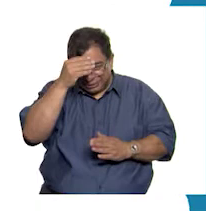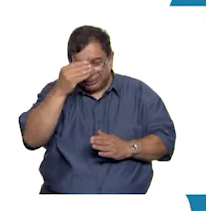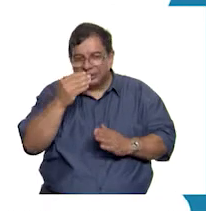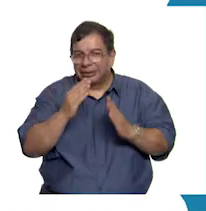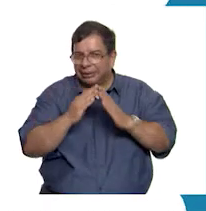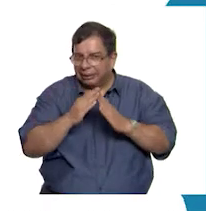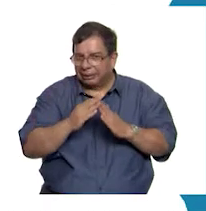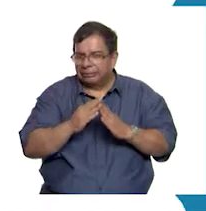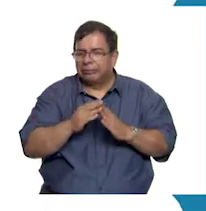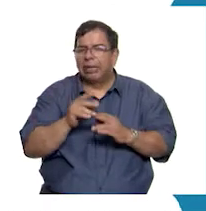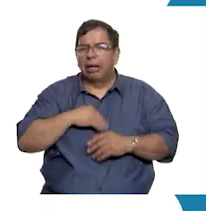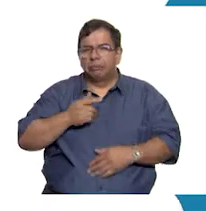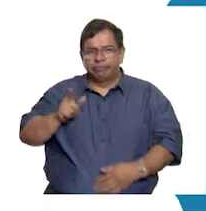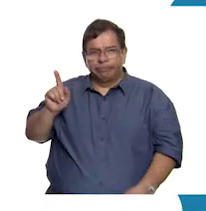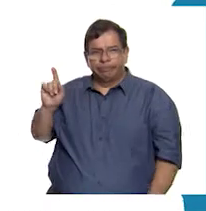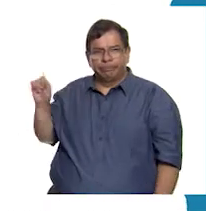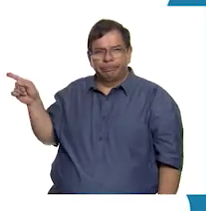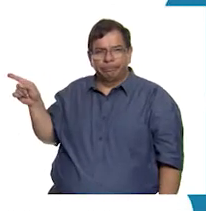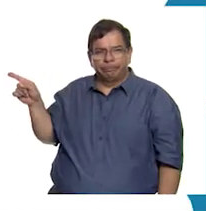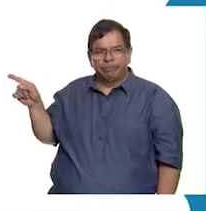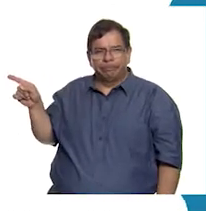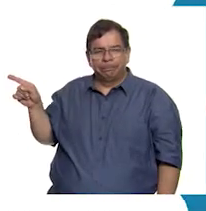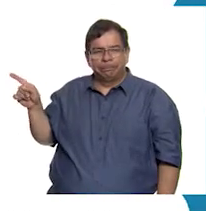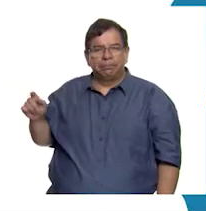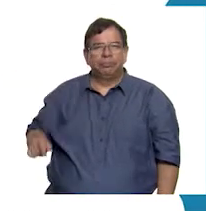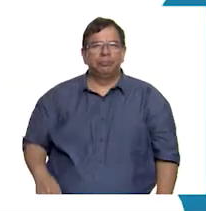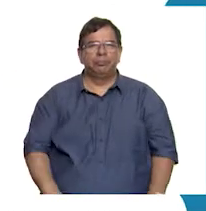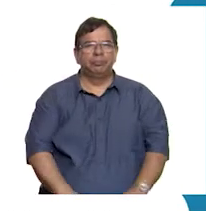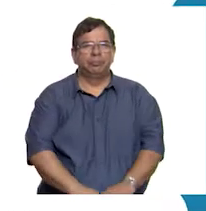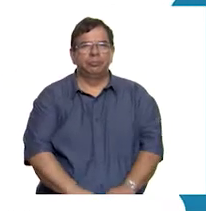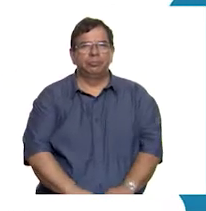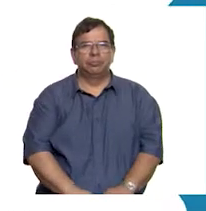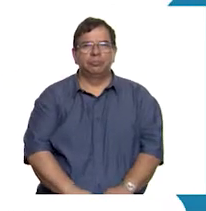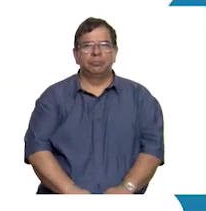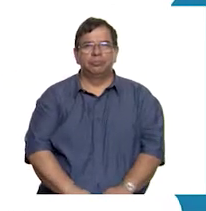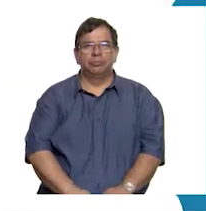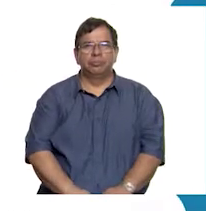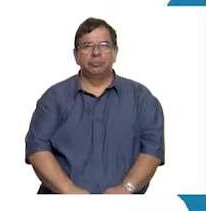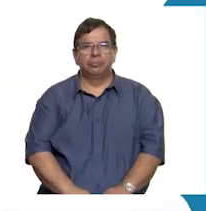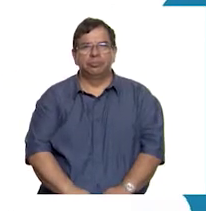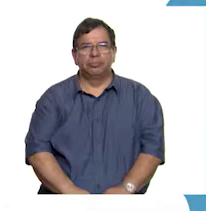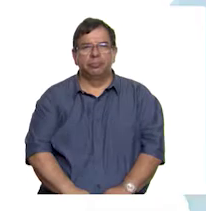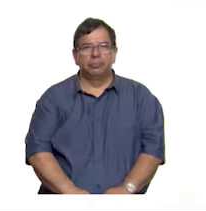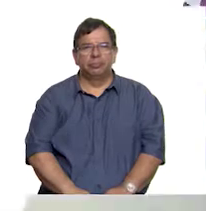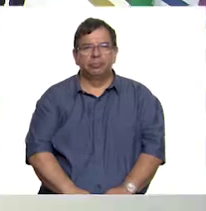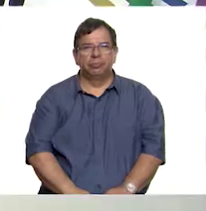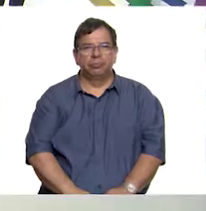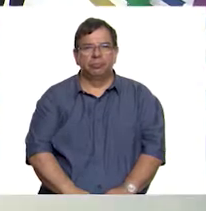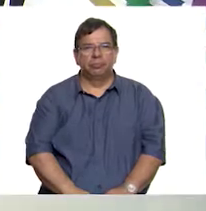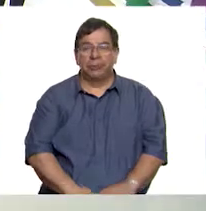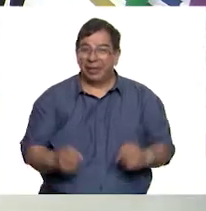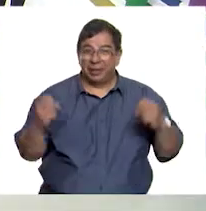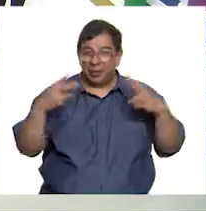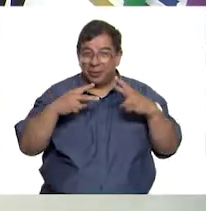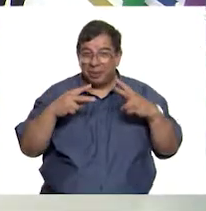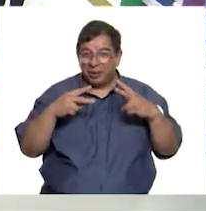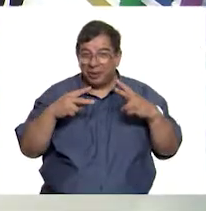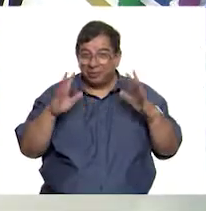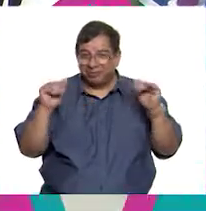encontrar en la siguiente liga aprendeencasa.cep.gov.mx ¡Nos vemos!